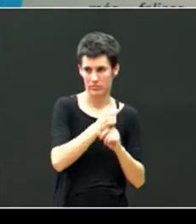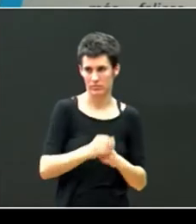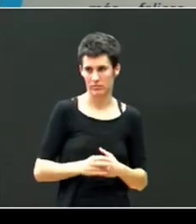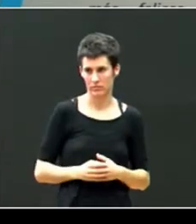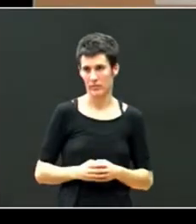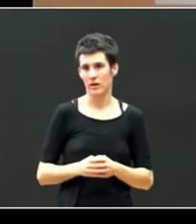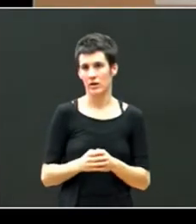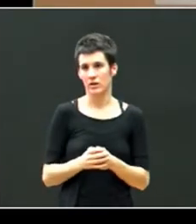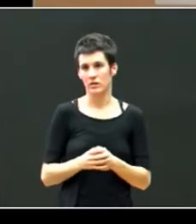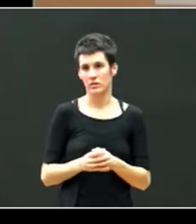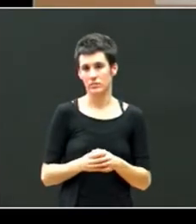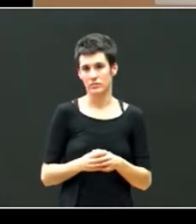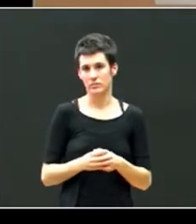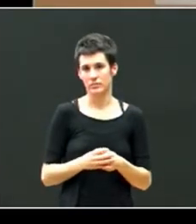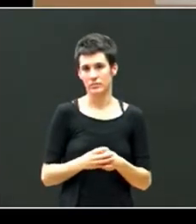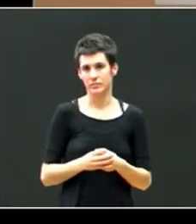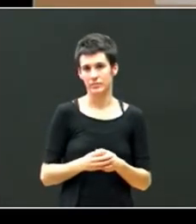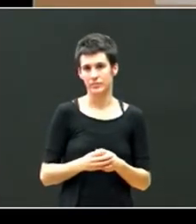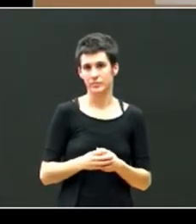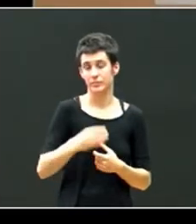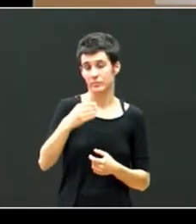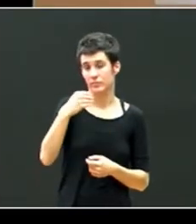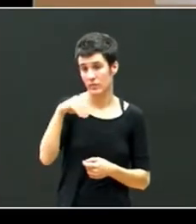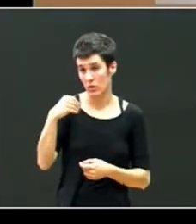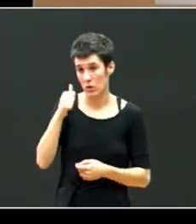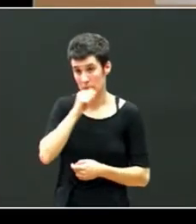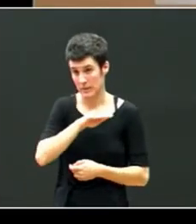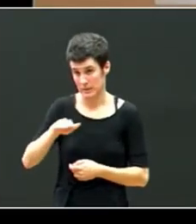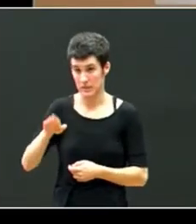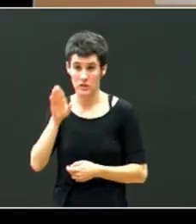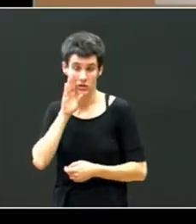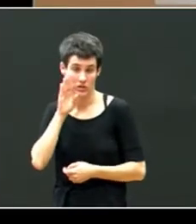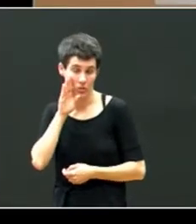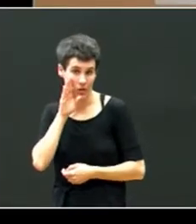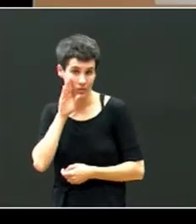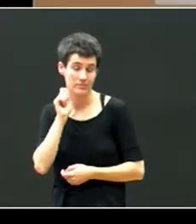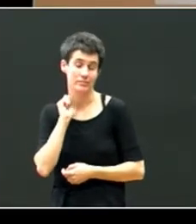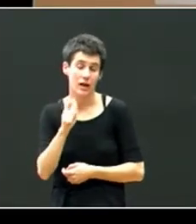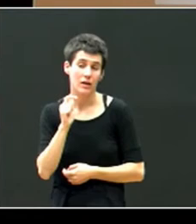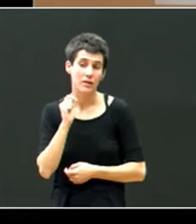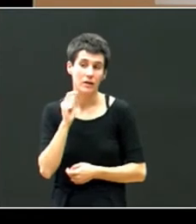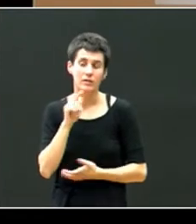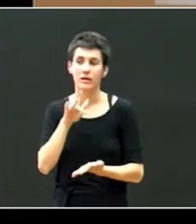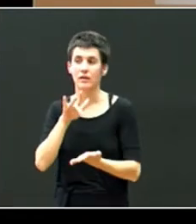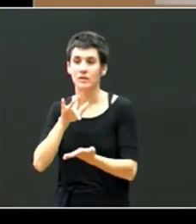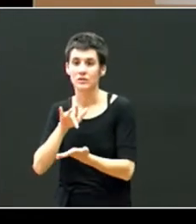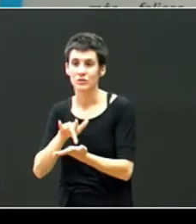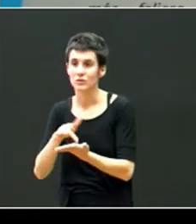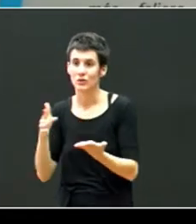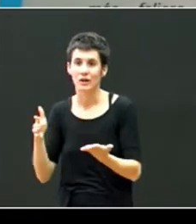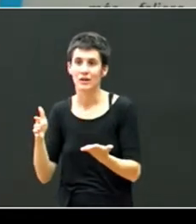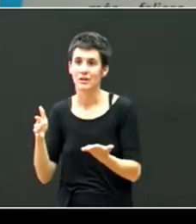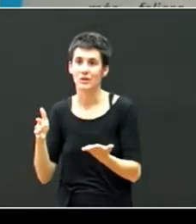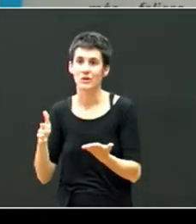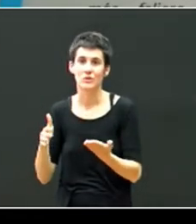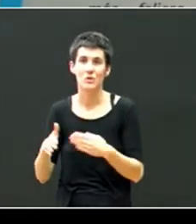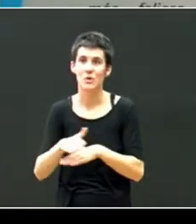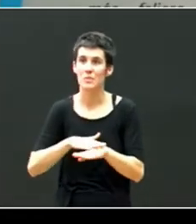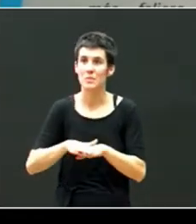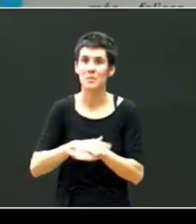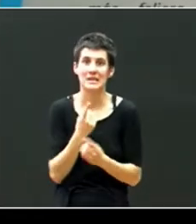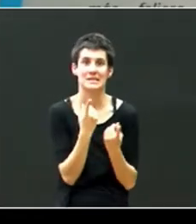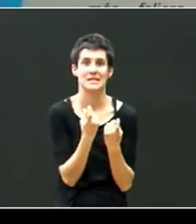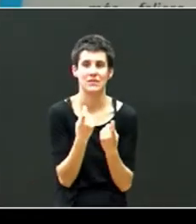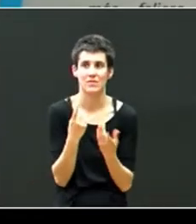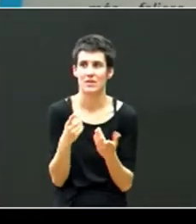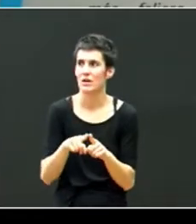lo que les pasa a muchos de estos menores en general es que les ha faltado la base para todas las relaciones que es el apego materno o